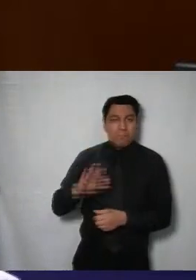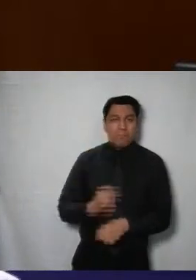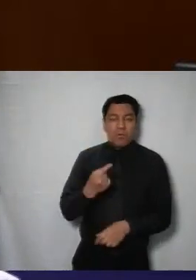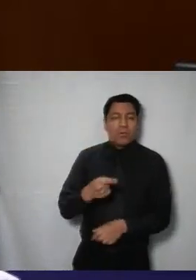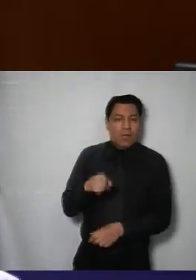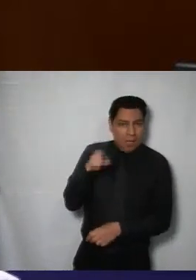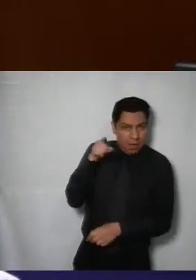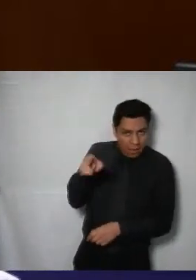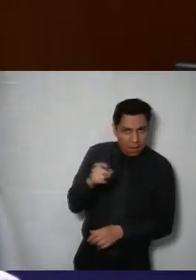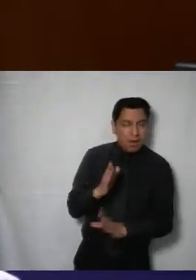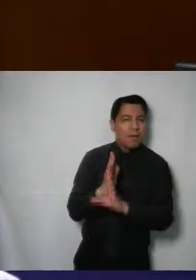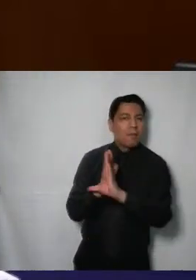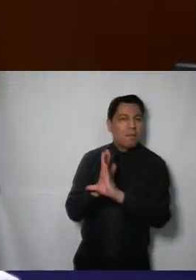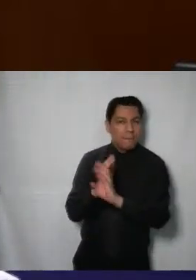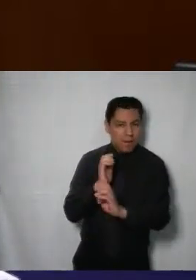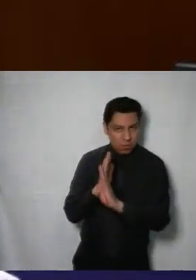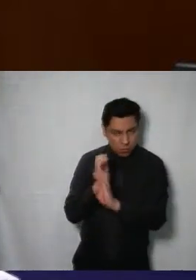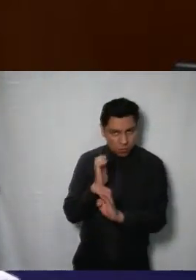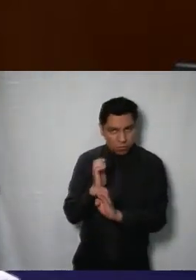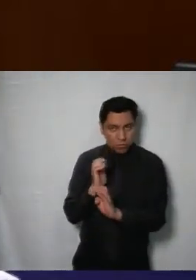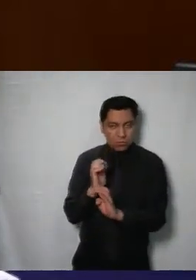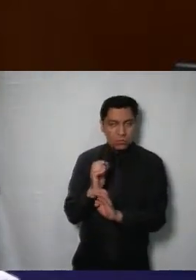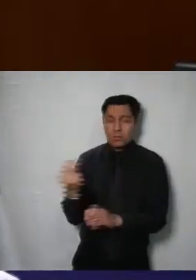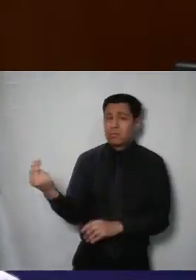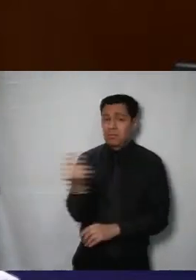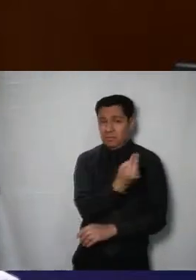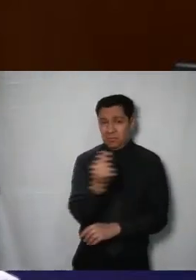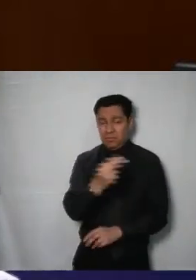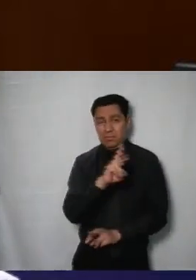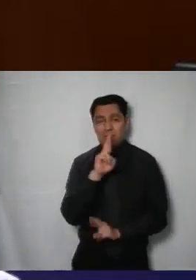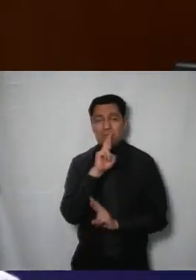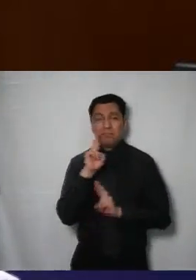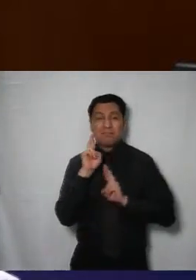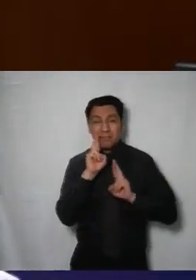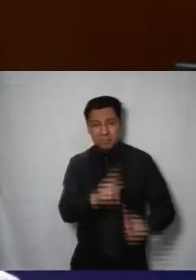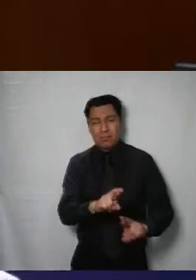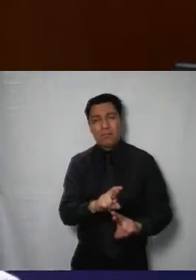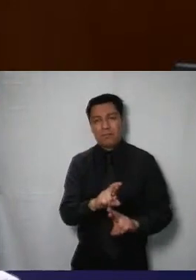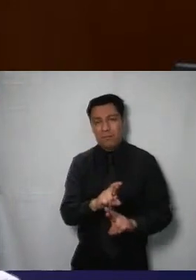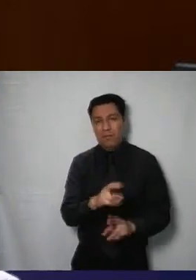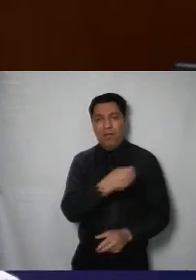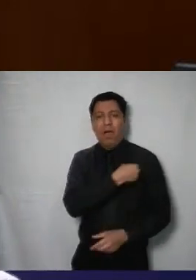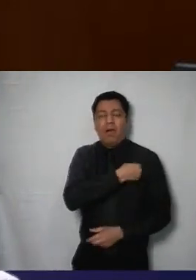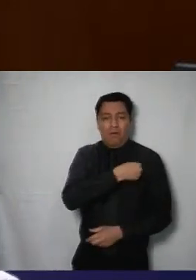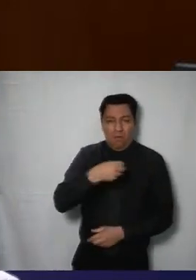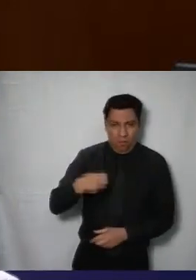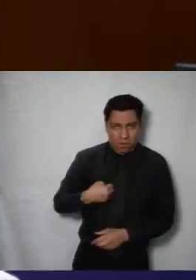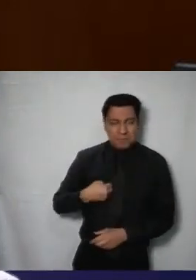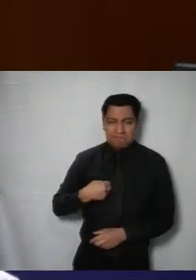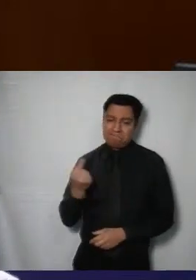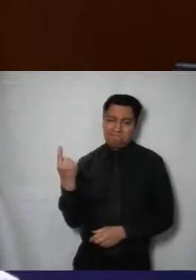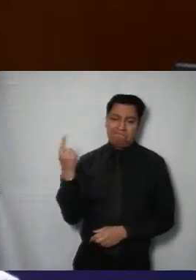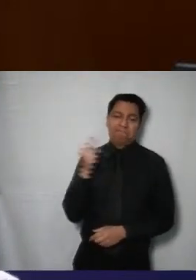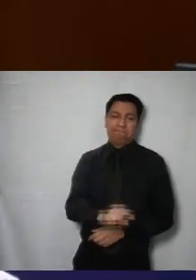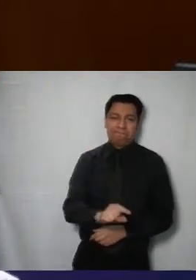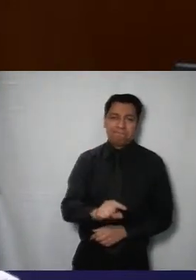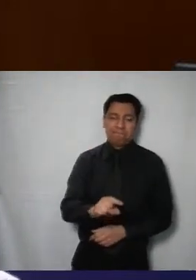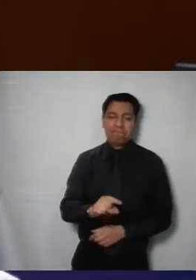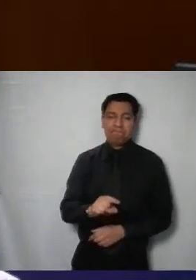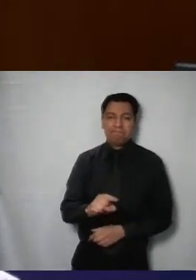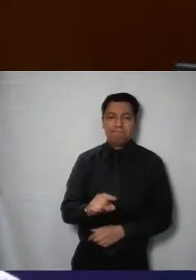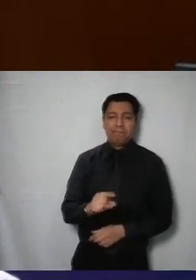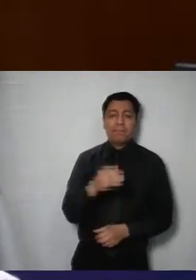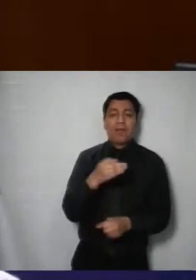que debía ser una ordena y dar vista y con ello y sumando los casos que